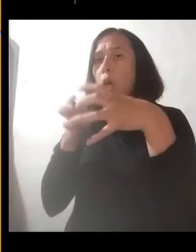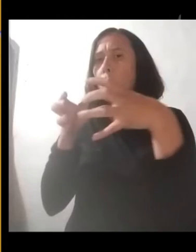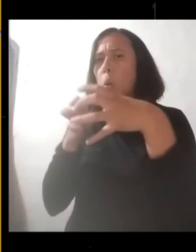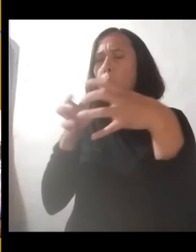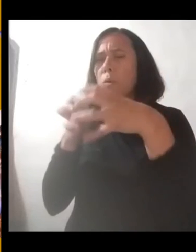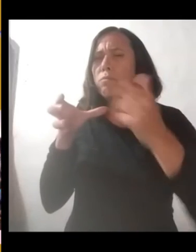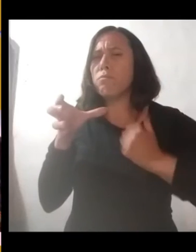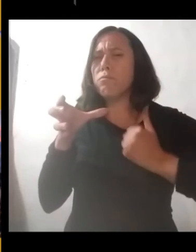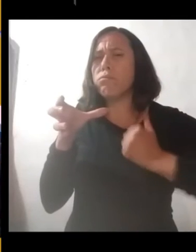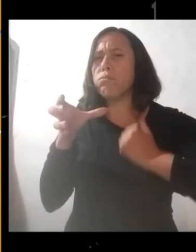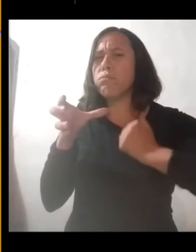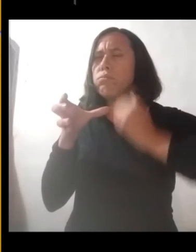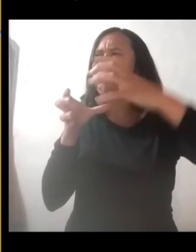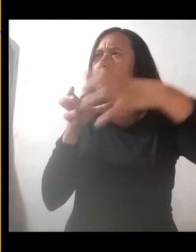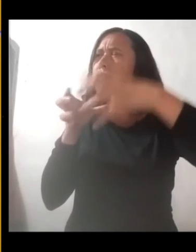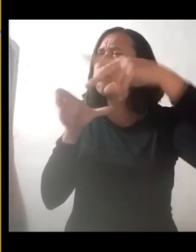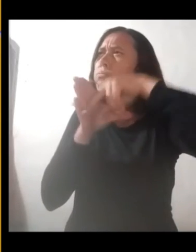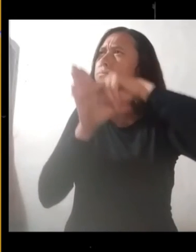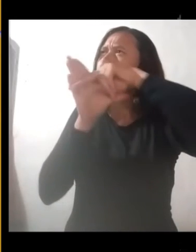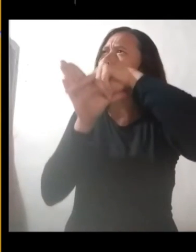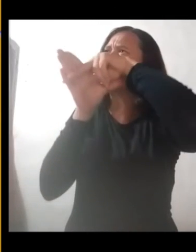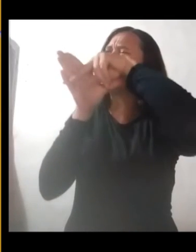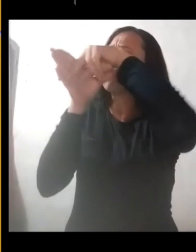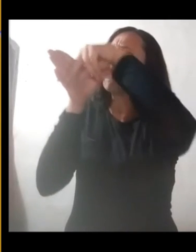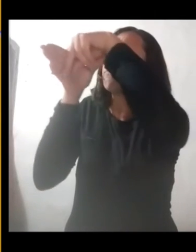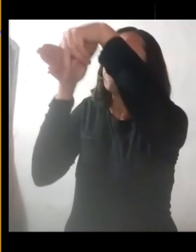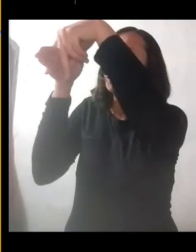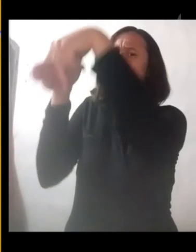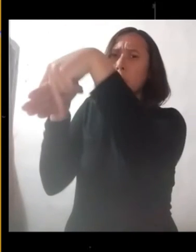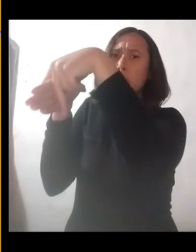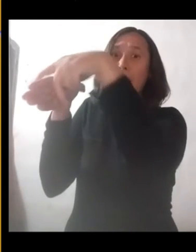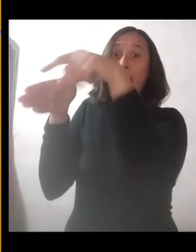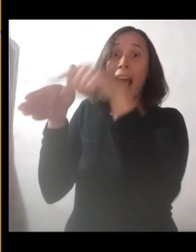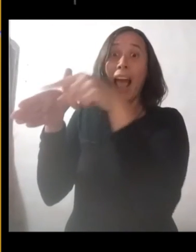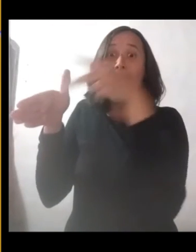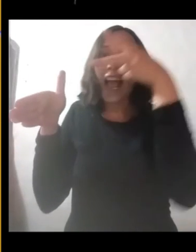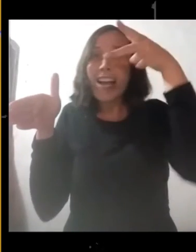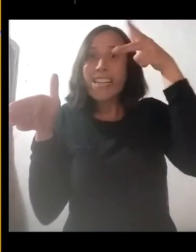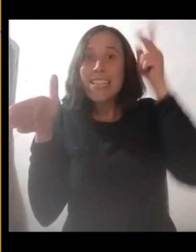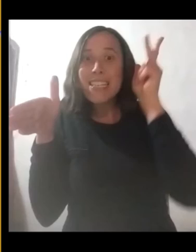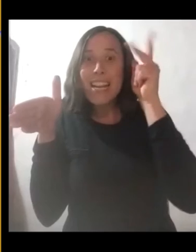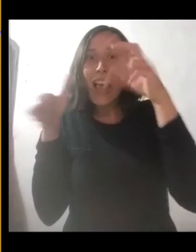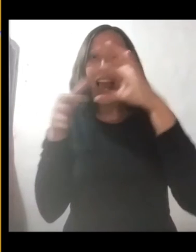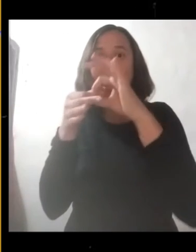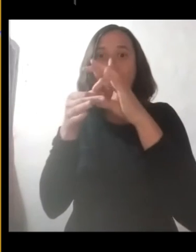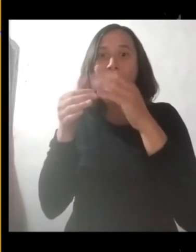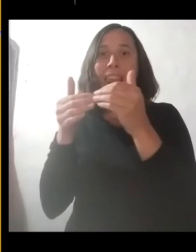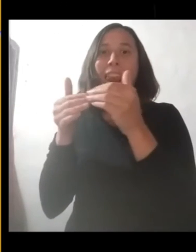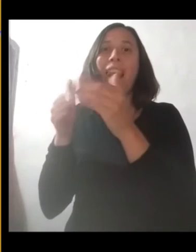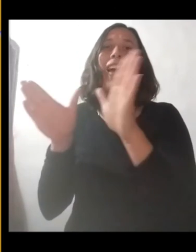Cruce de los Andes, para poder liberar a Chile de los españoles.